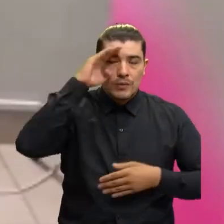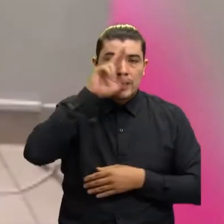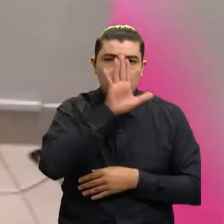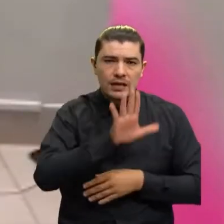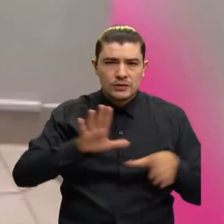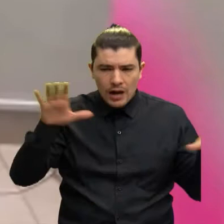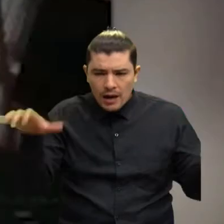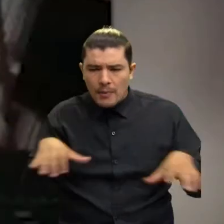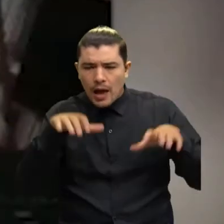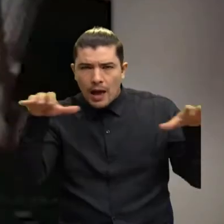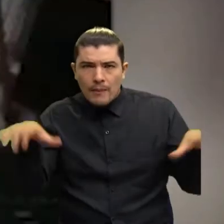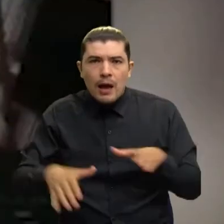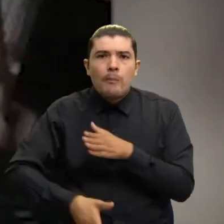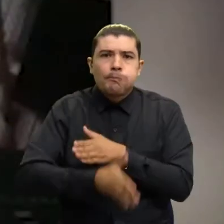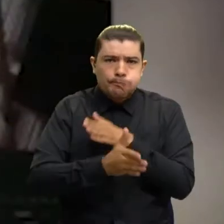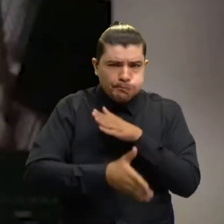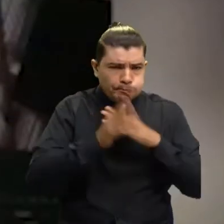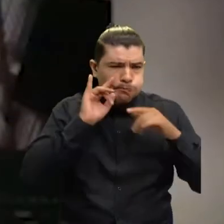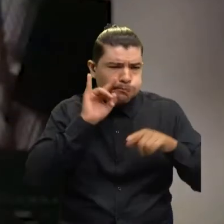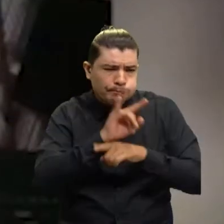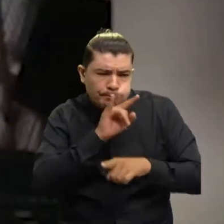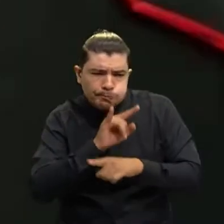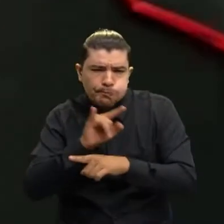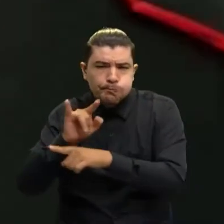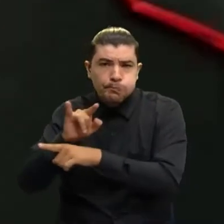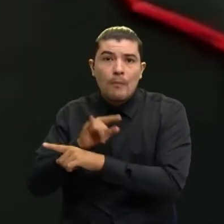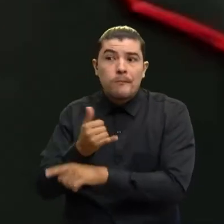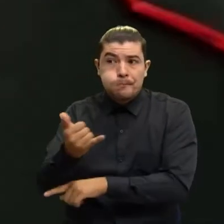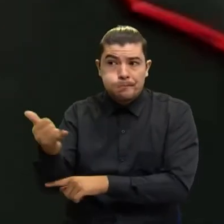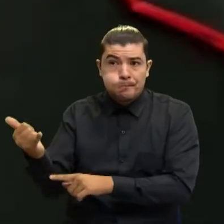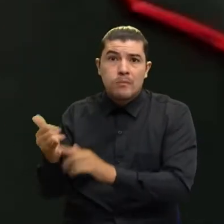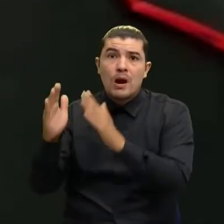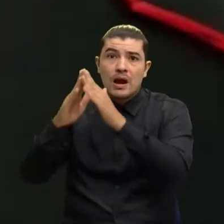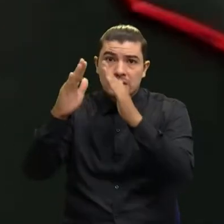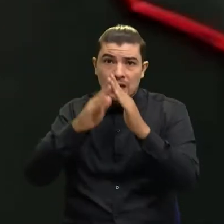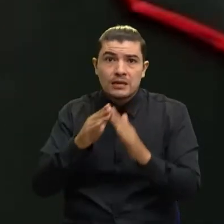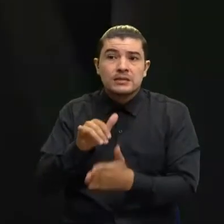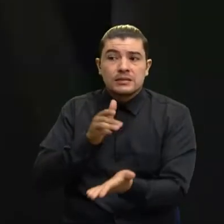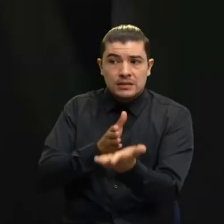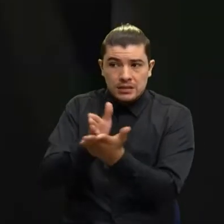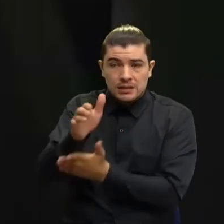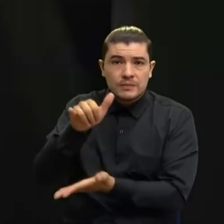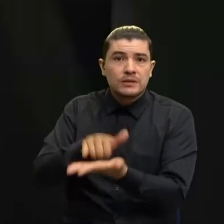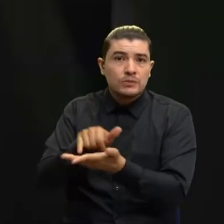como este, en donde se usan menores de edad en la producción de contenido para adultos.